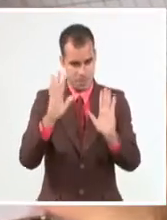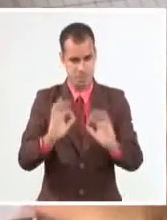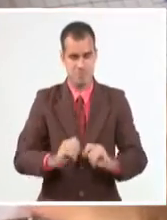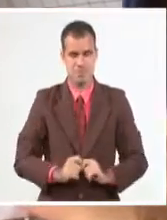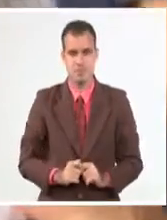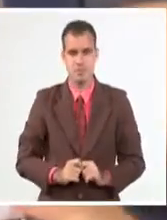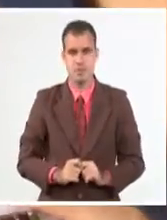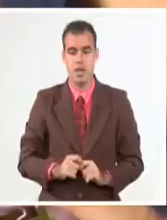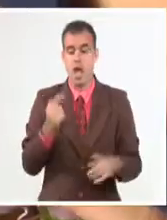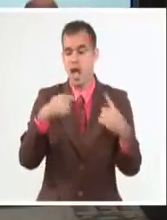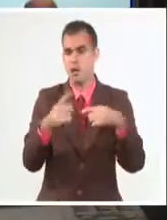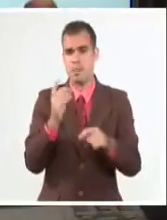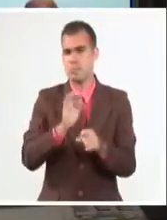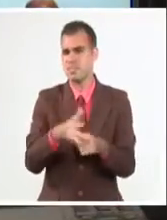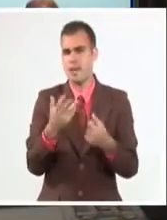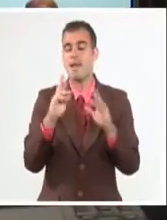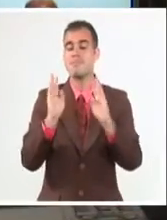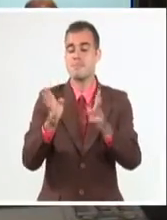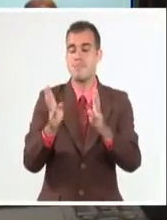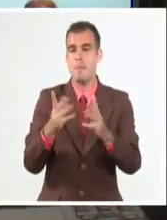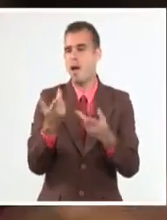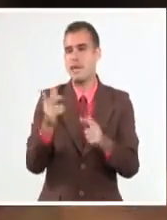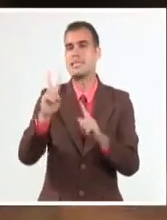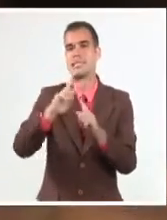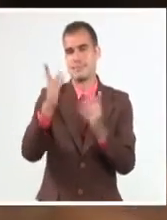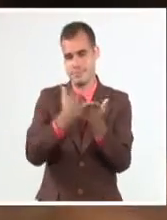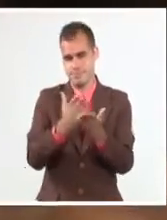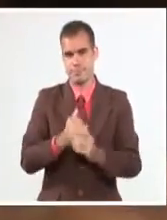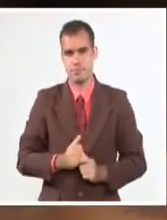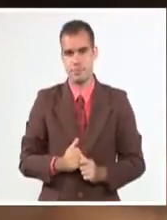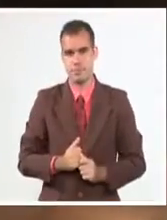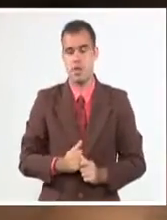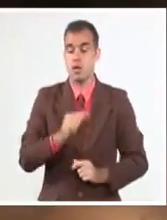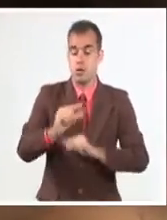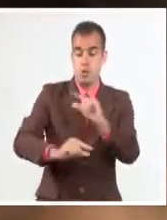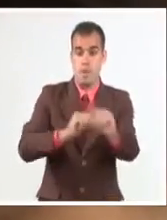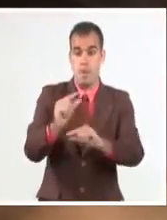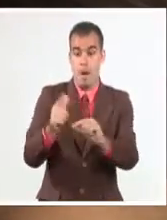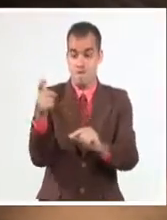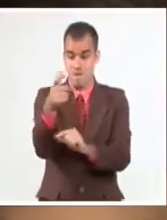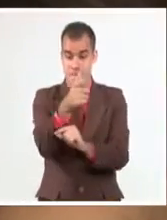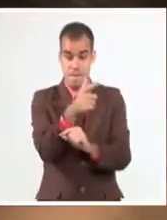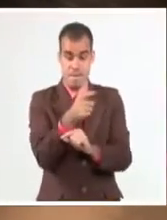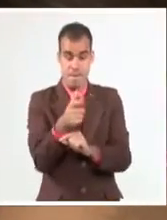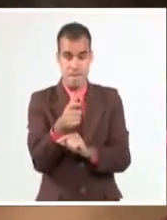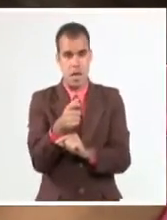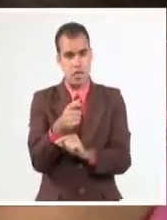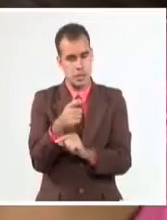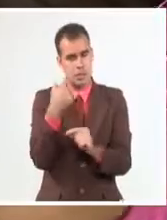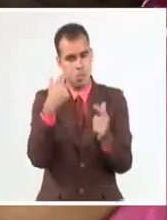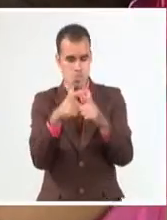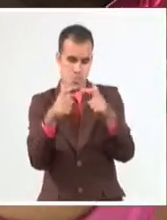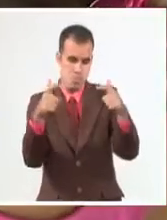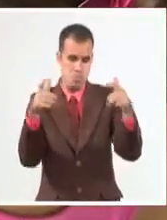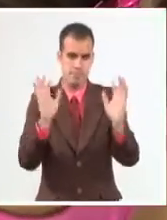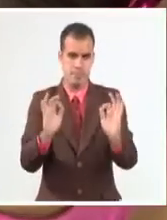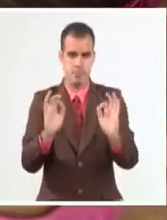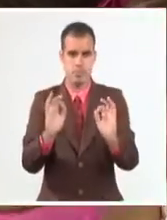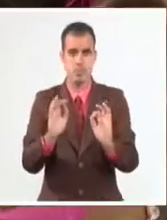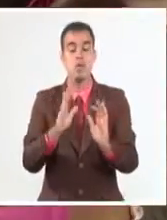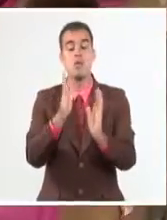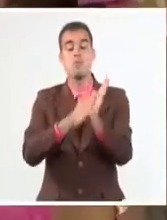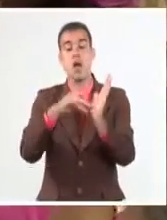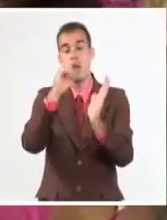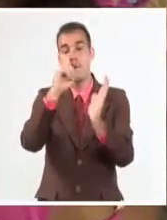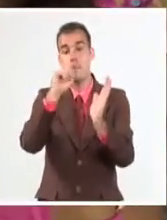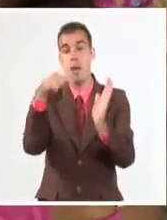el repaso de contenidos a través de las teleclases y el avance de la vacunación en edades pediátricas. En noviembre se avista una nueva etapa